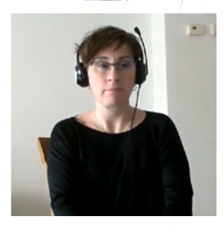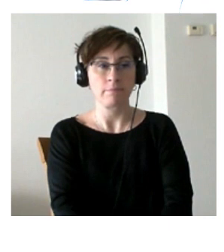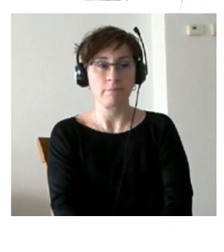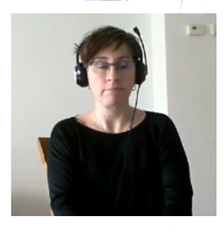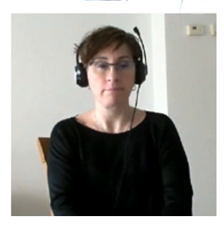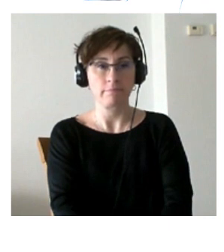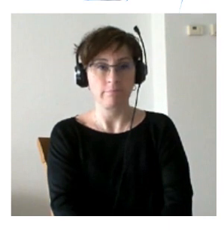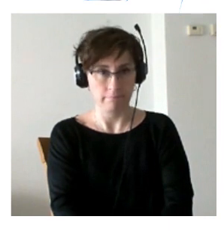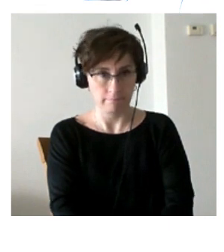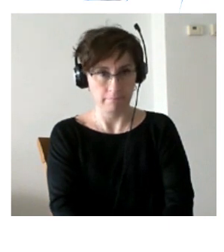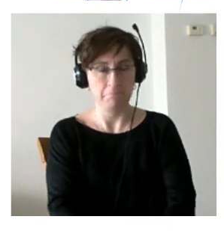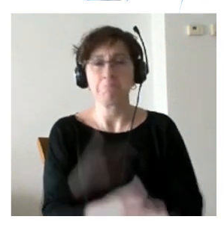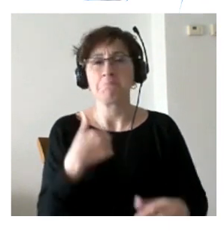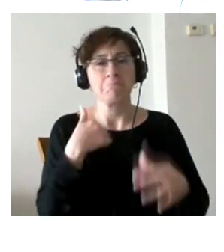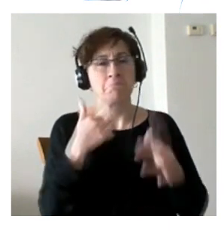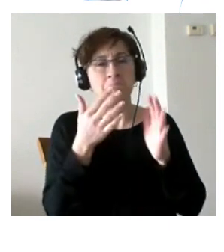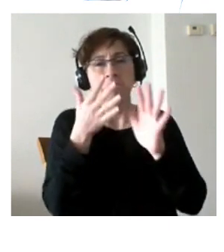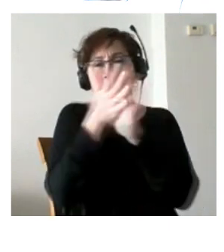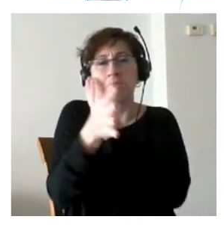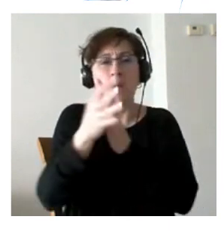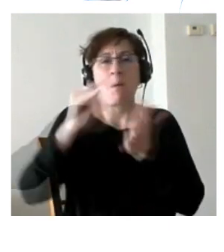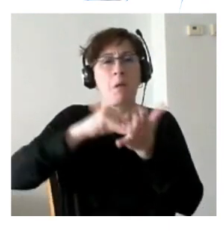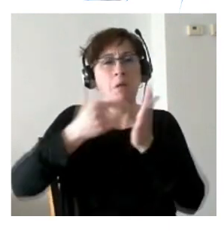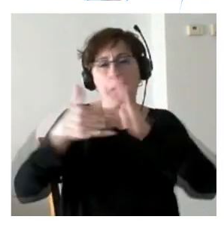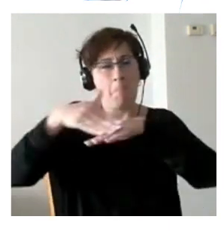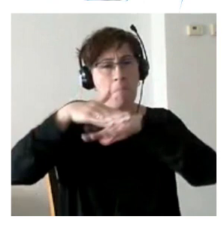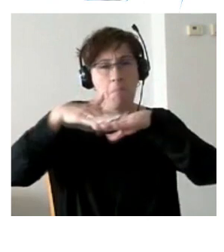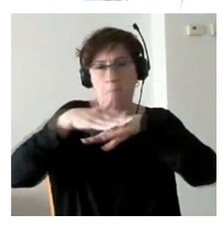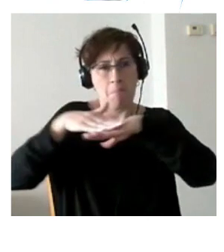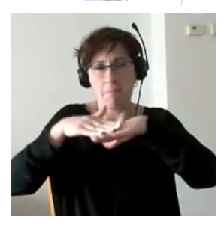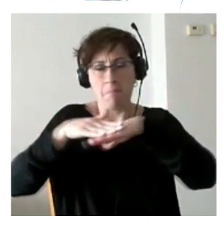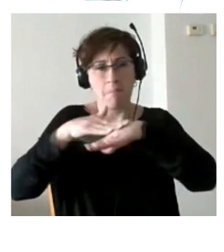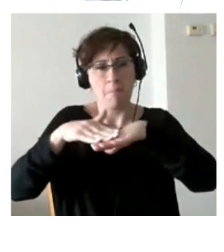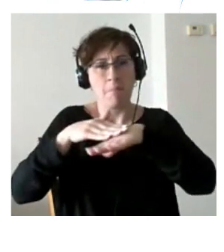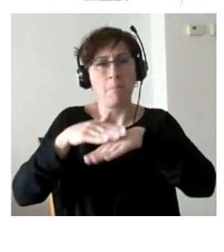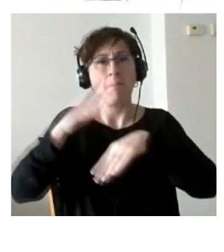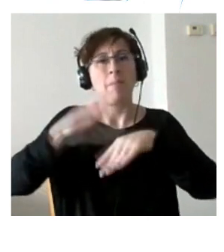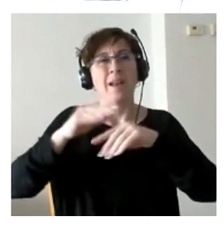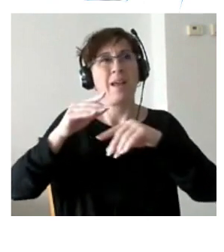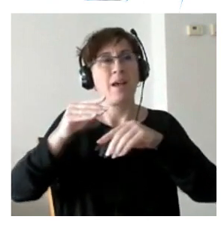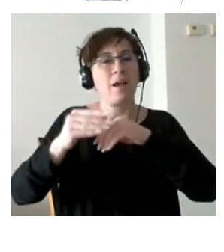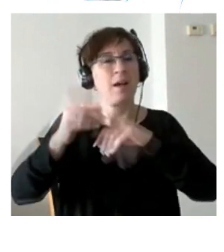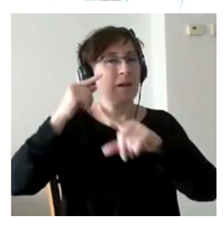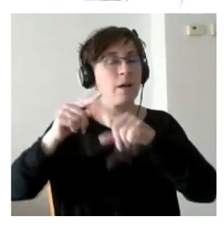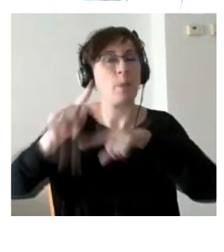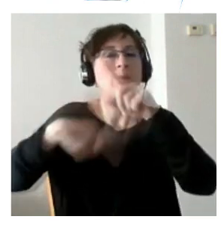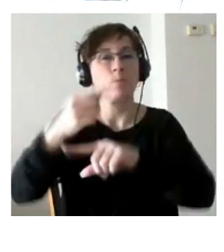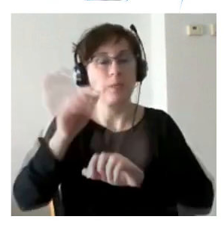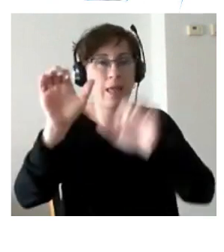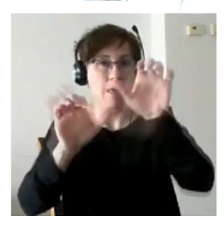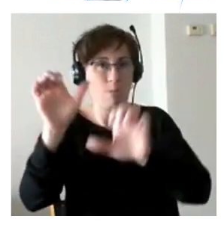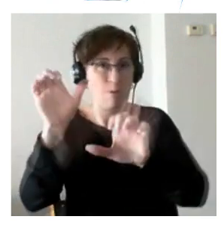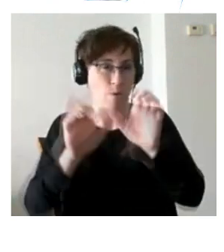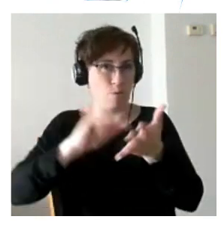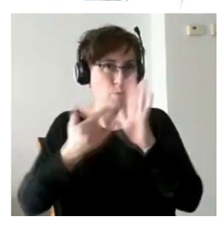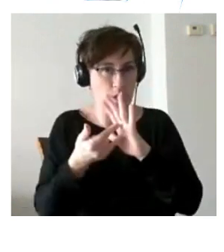Voy a pasar muy por encima de la metodología que utilizamos para hacer la evaluación del proyecto piloto. Solamente